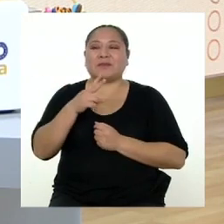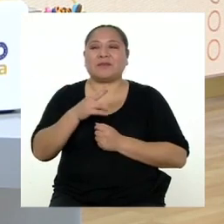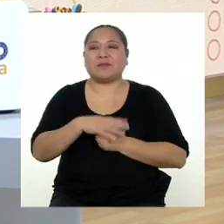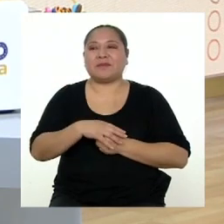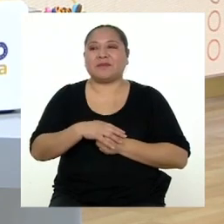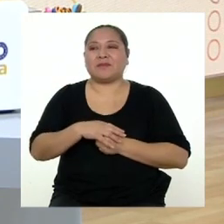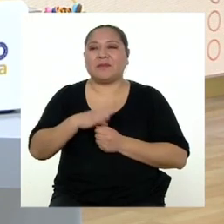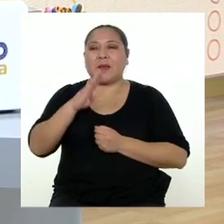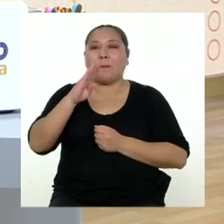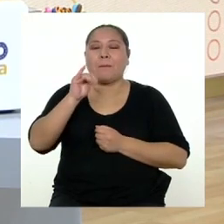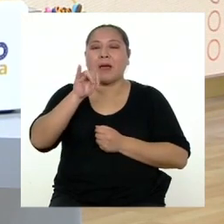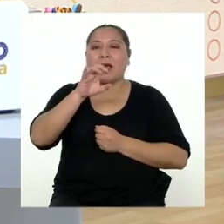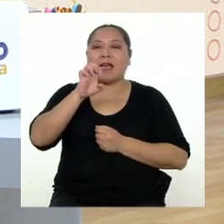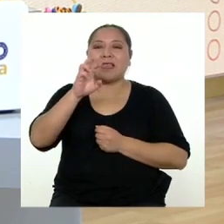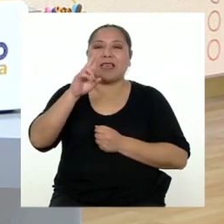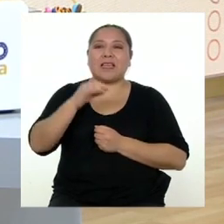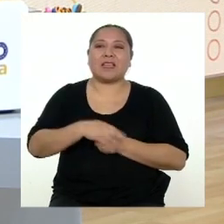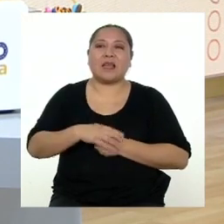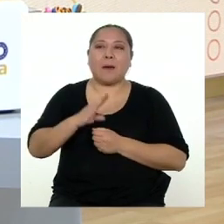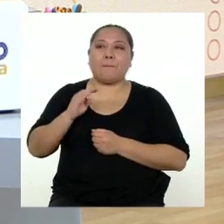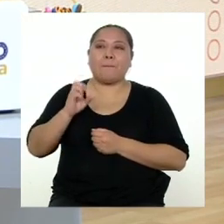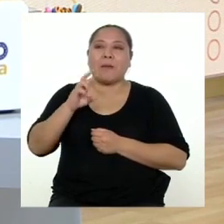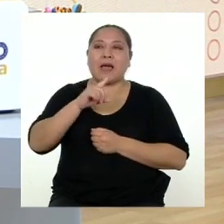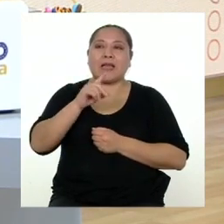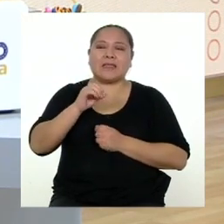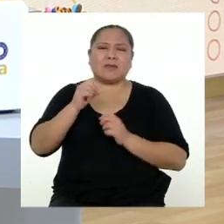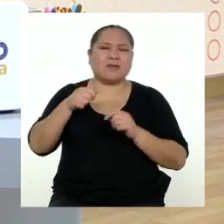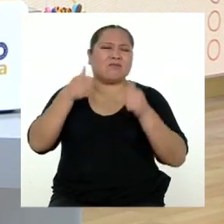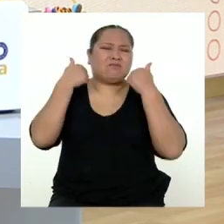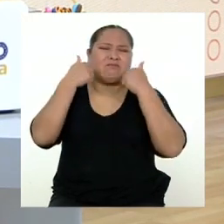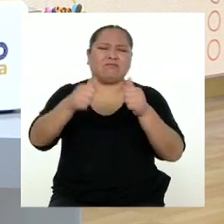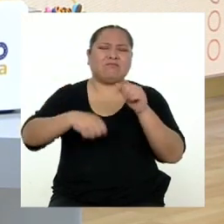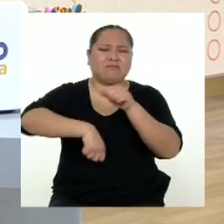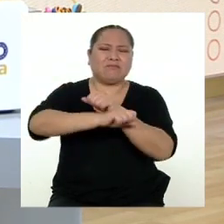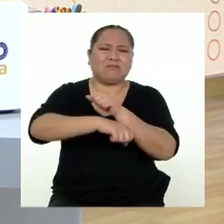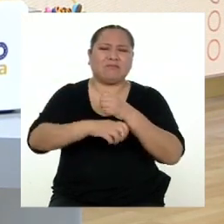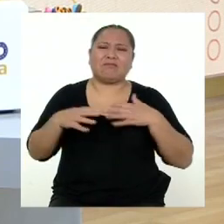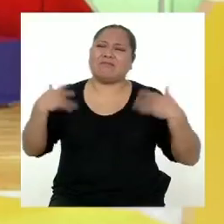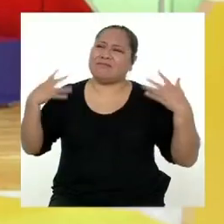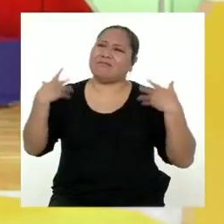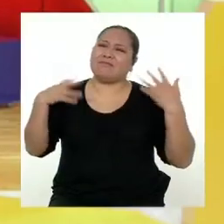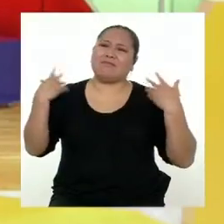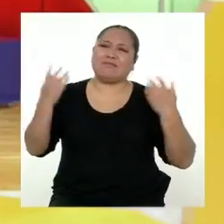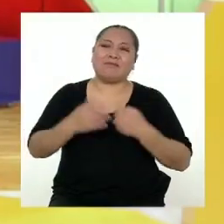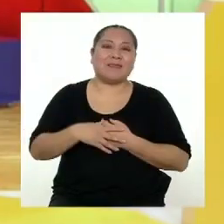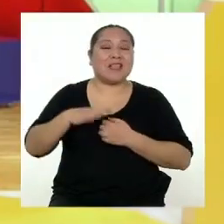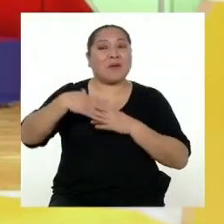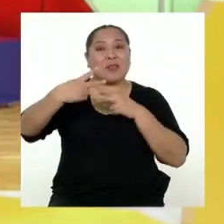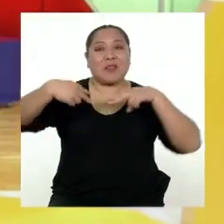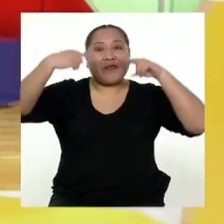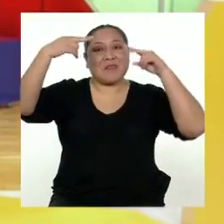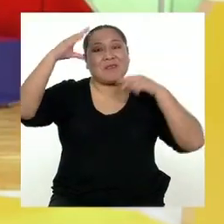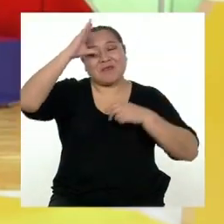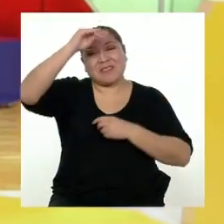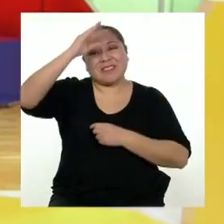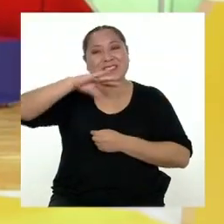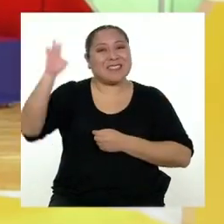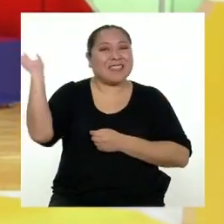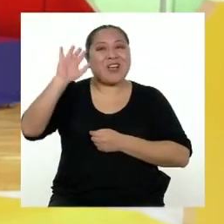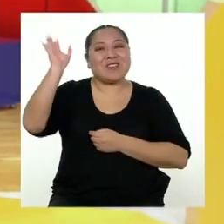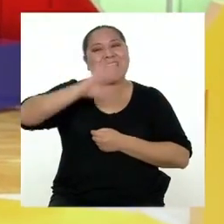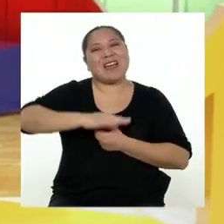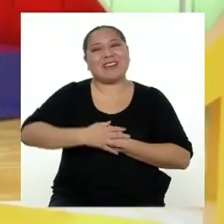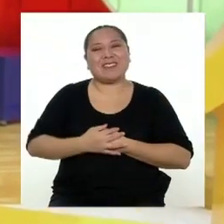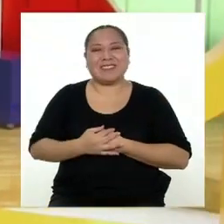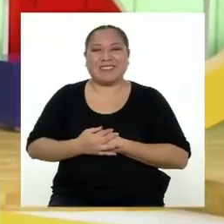Bayern ocho, Barça dos. Es un gran partido de fútbol. Me hace tan feliz. Ya nos vemos pronto, chicas y chicos. ¡Chau,